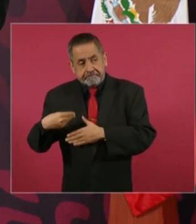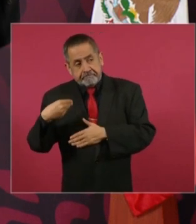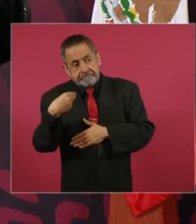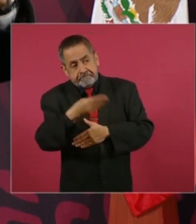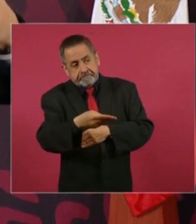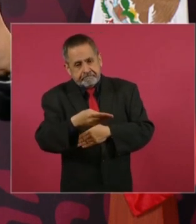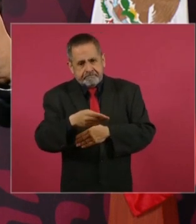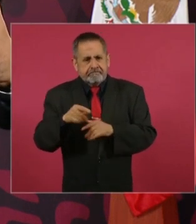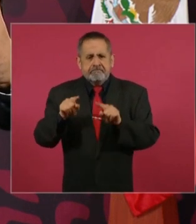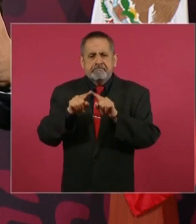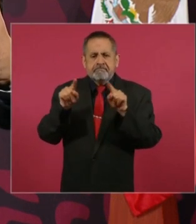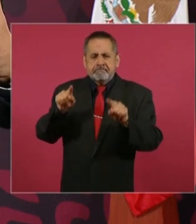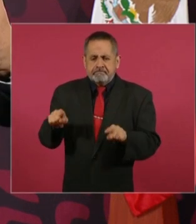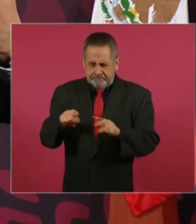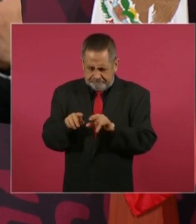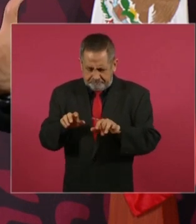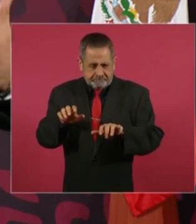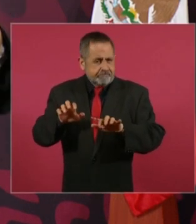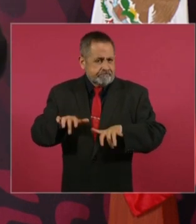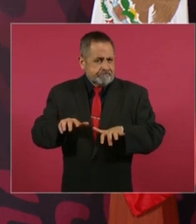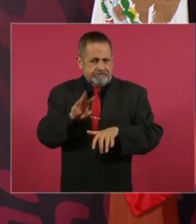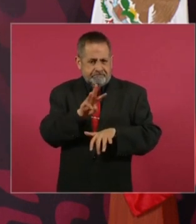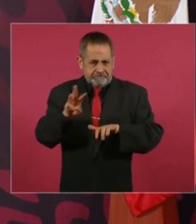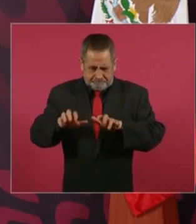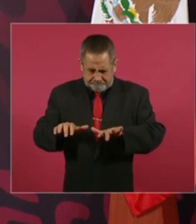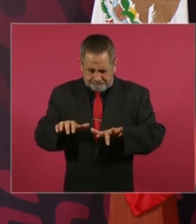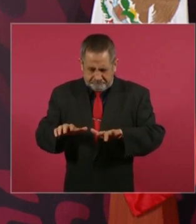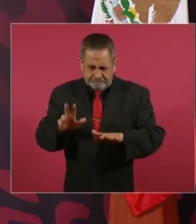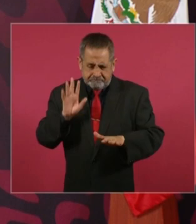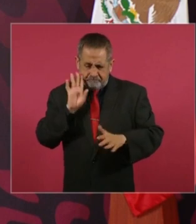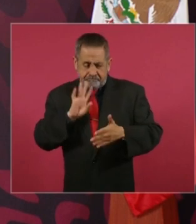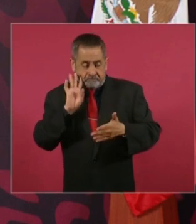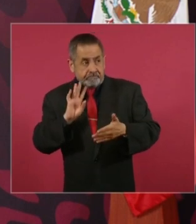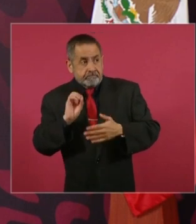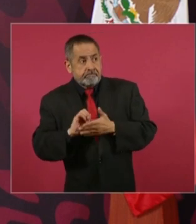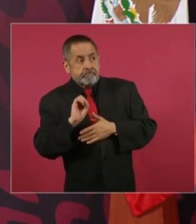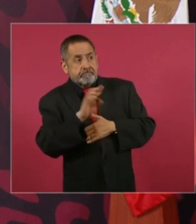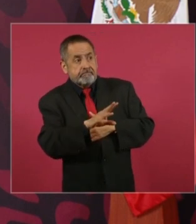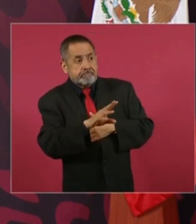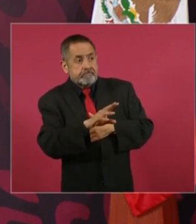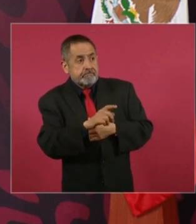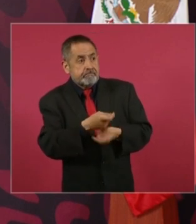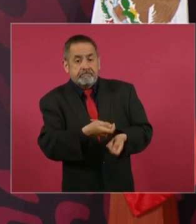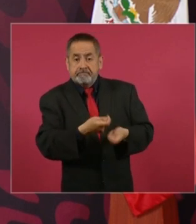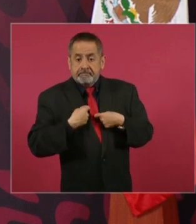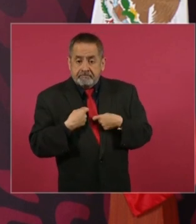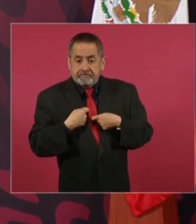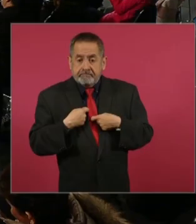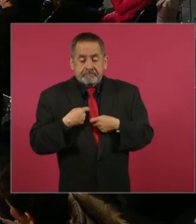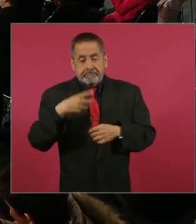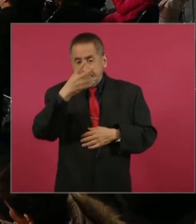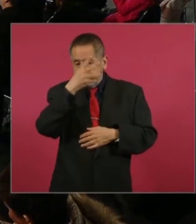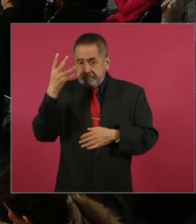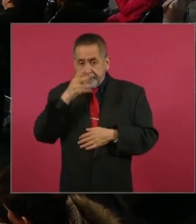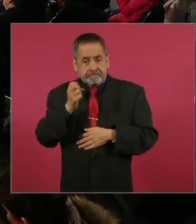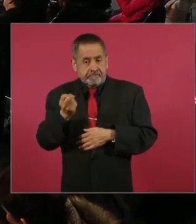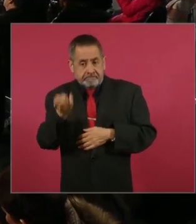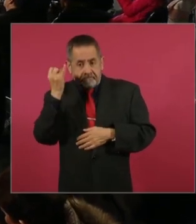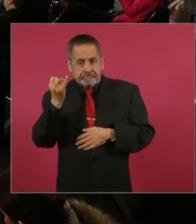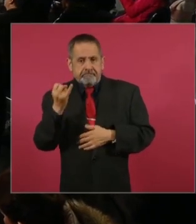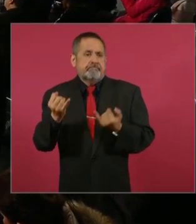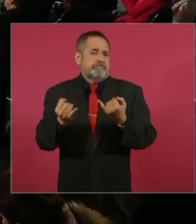llenar unos requisitos y tener una visa. Eso no existía.